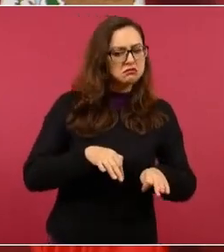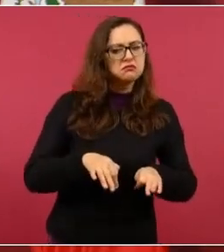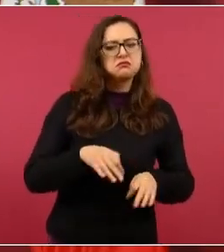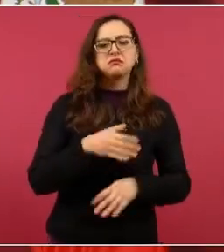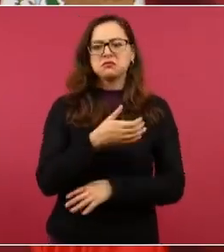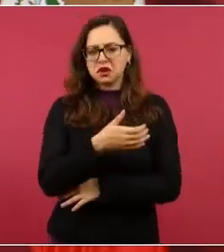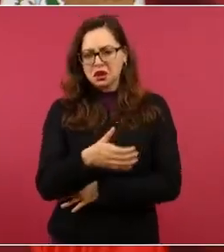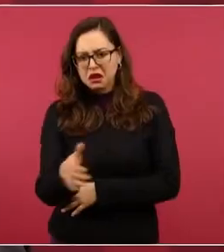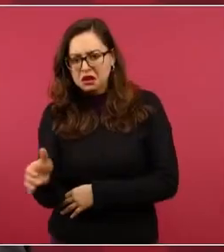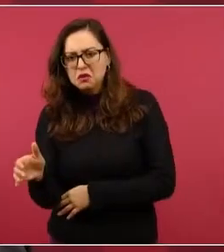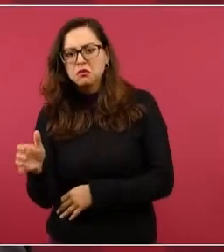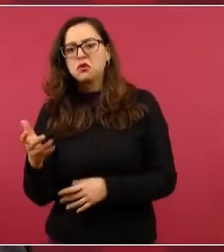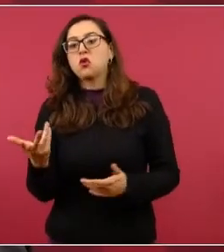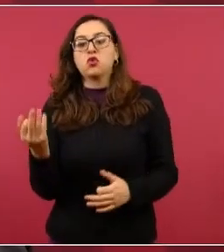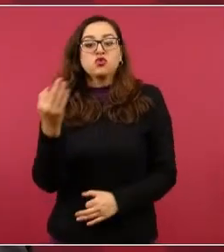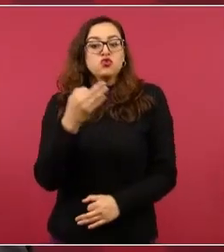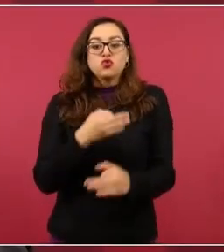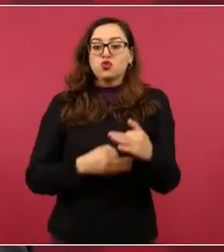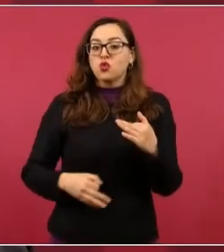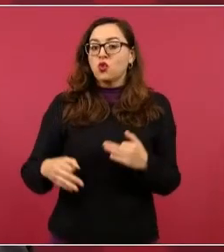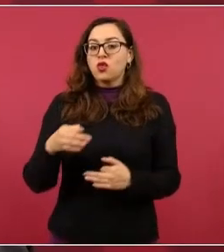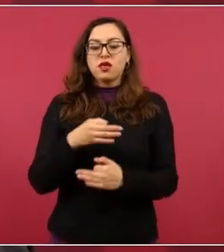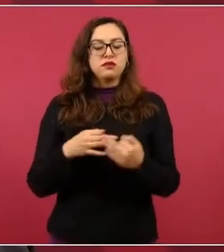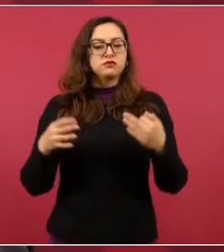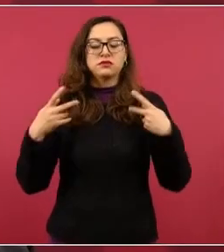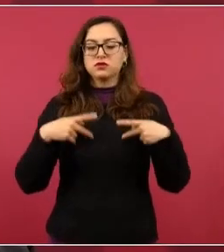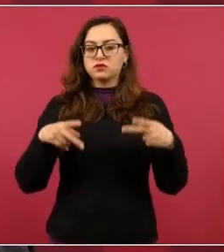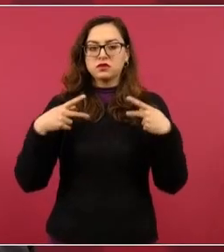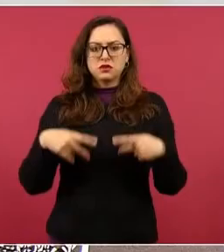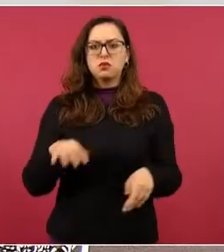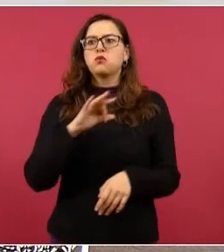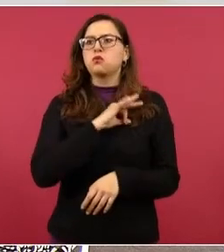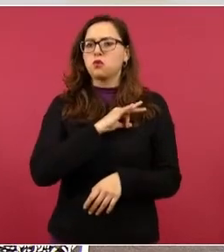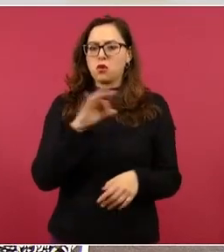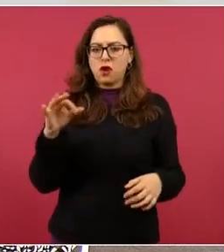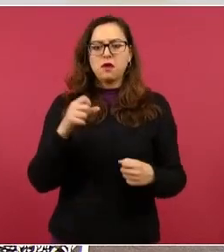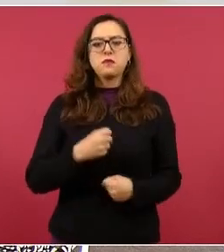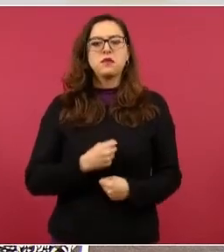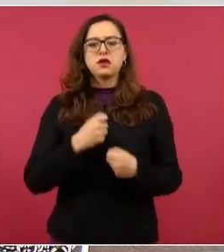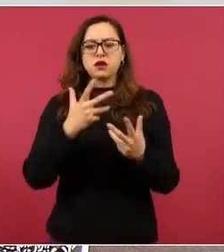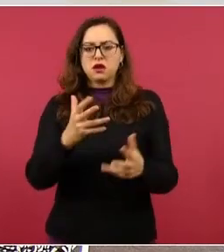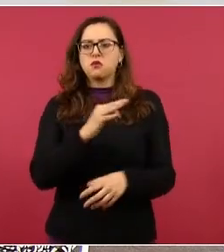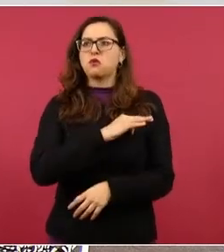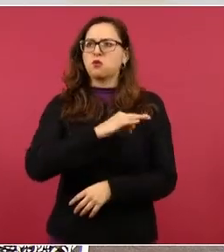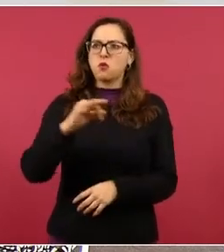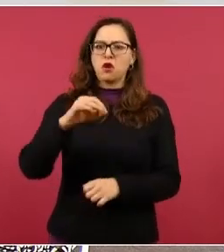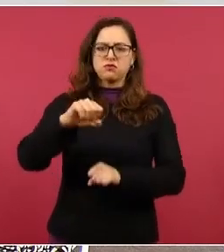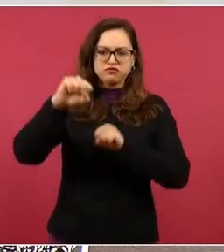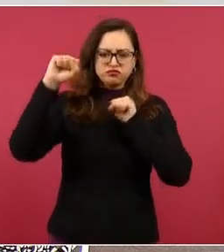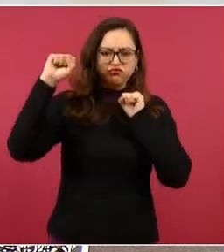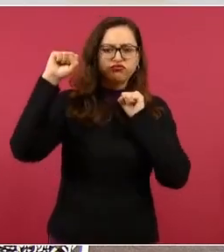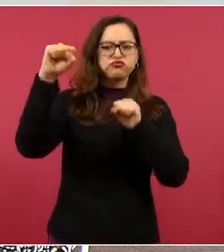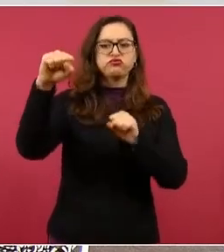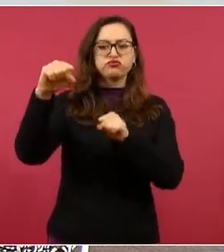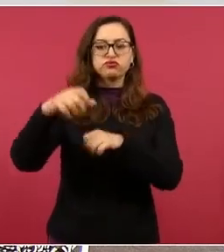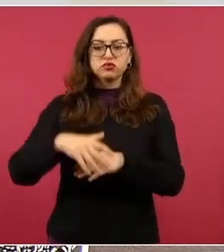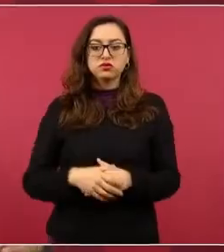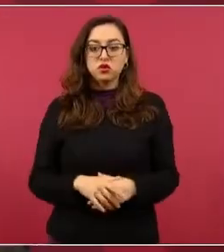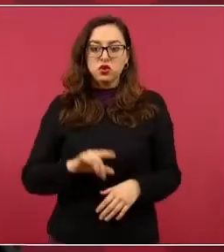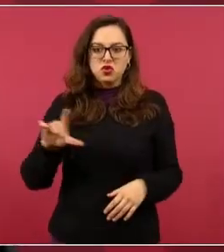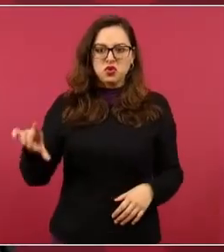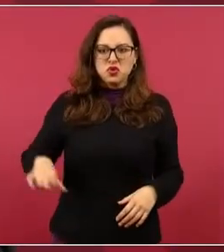campesinos con la garantía de que no hay